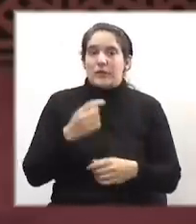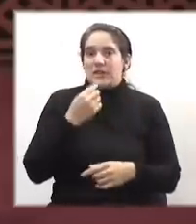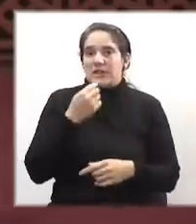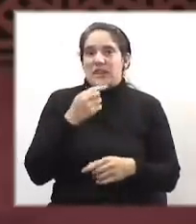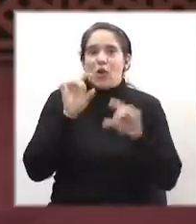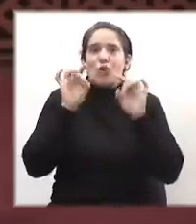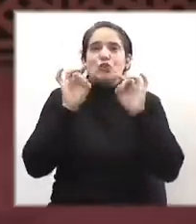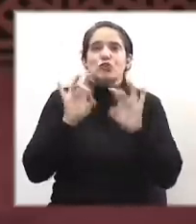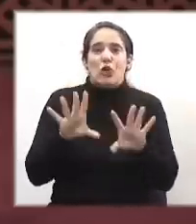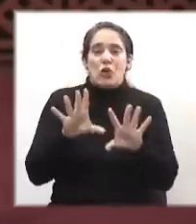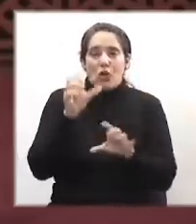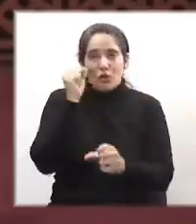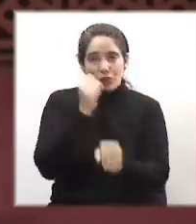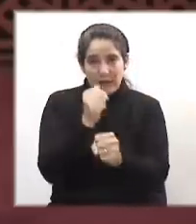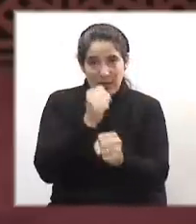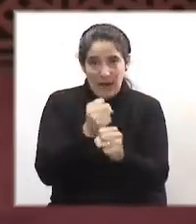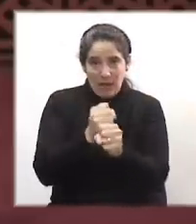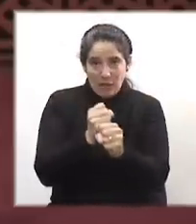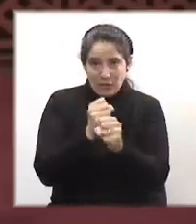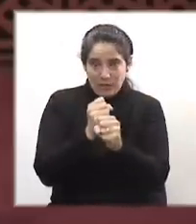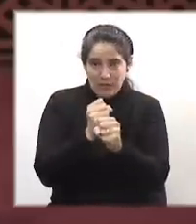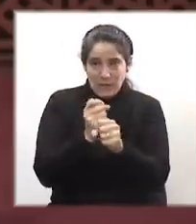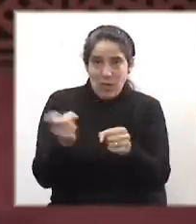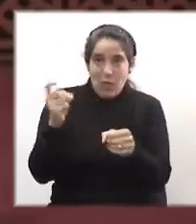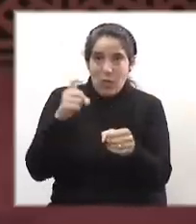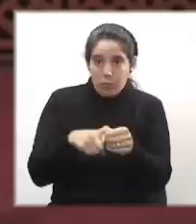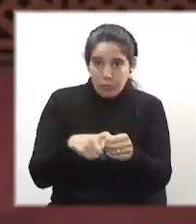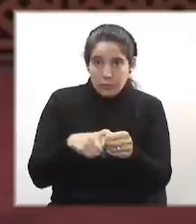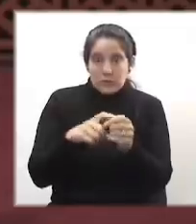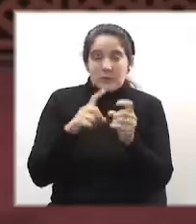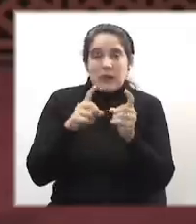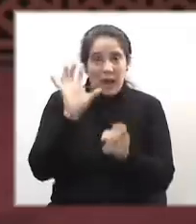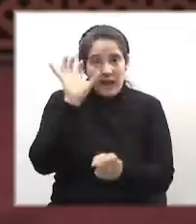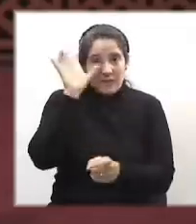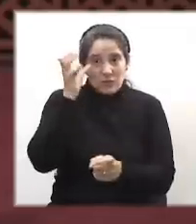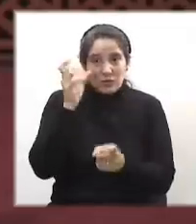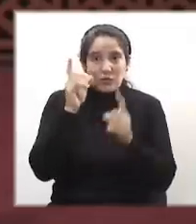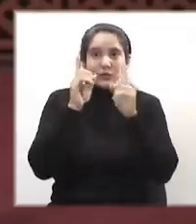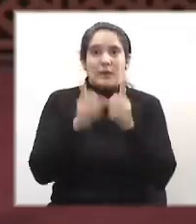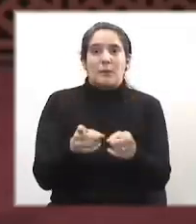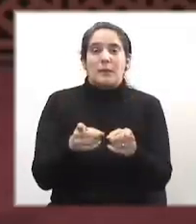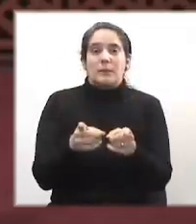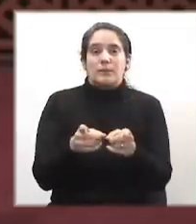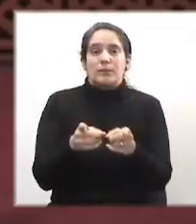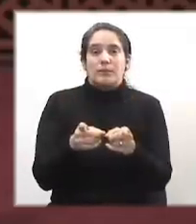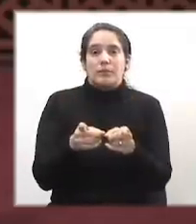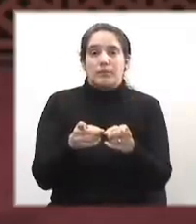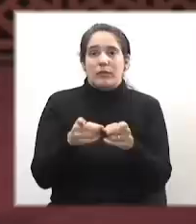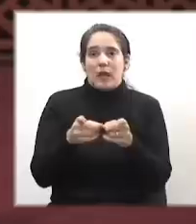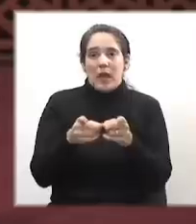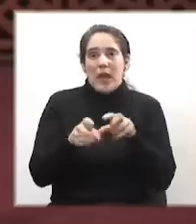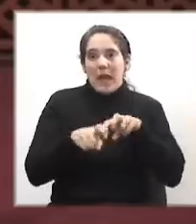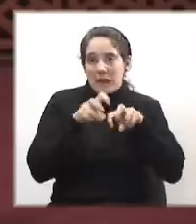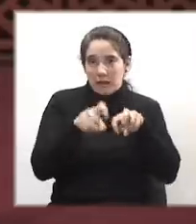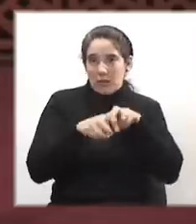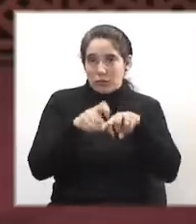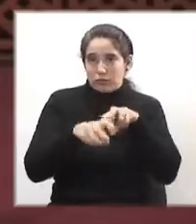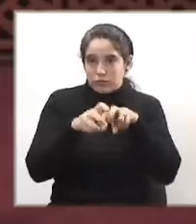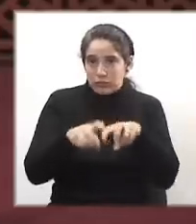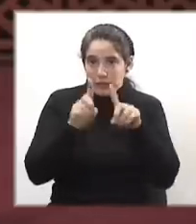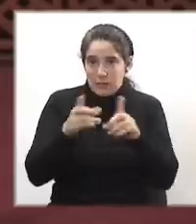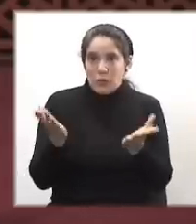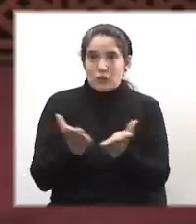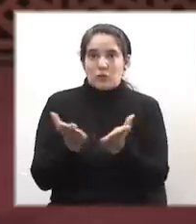no sólo la clase obrera debía estar integrada a las fuerzas revolucionarias, sino también el campesinado y los